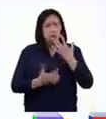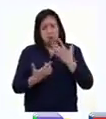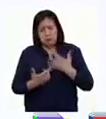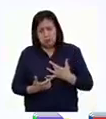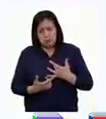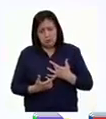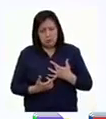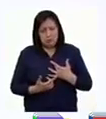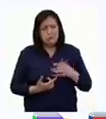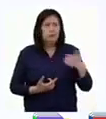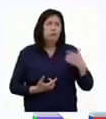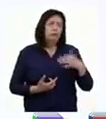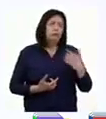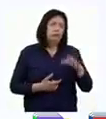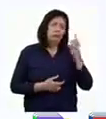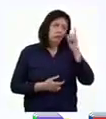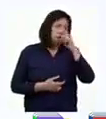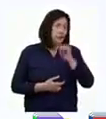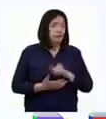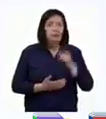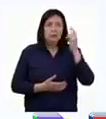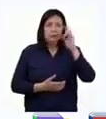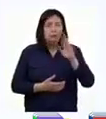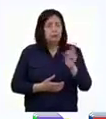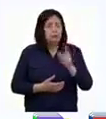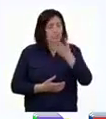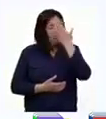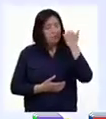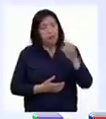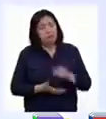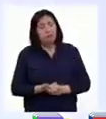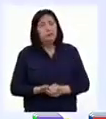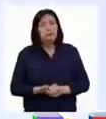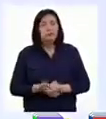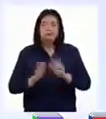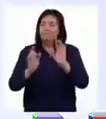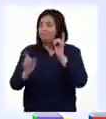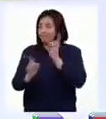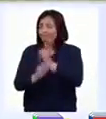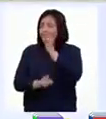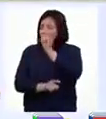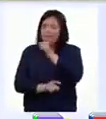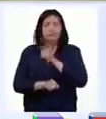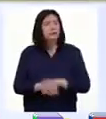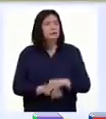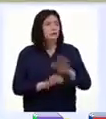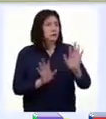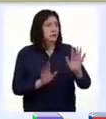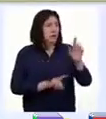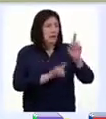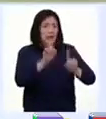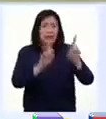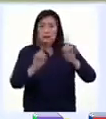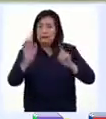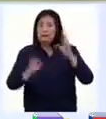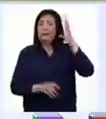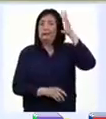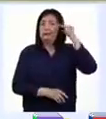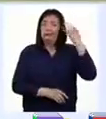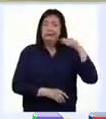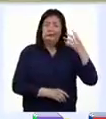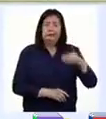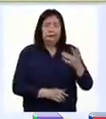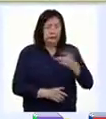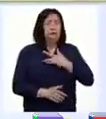tristes. Fue una experiencia muy difícil, por eso no la podemos olvidar. Exacto, Patti. Algunas experiencias nos